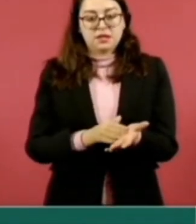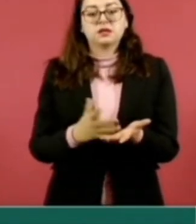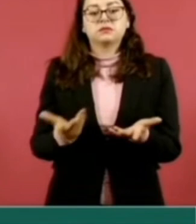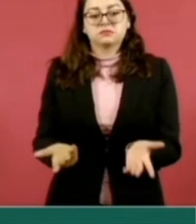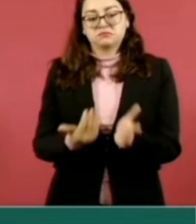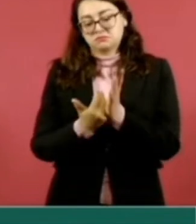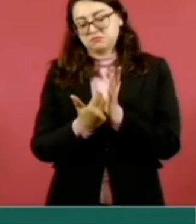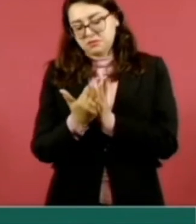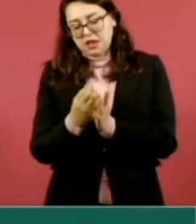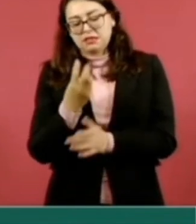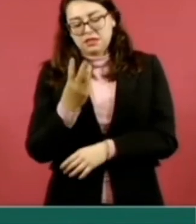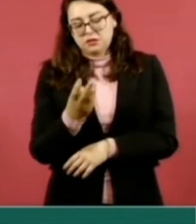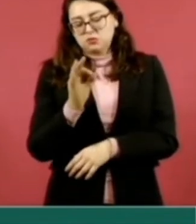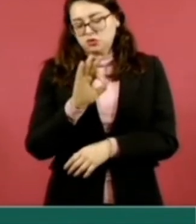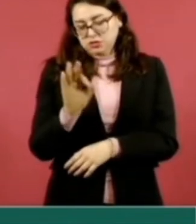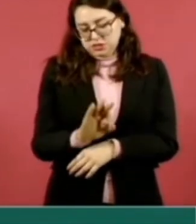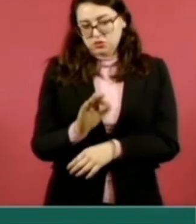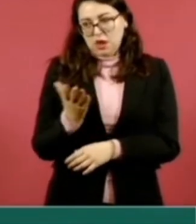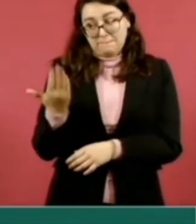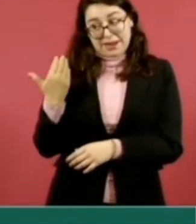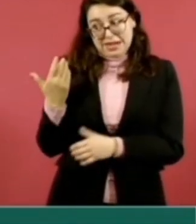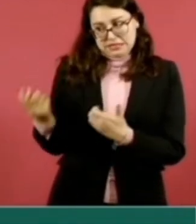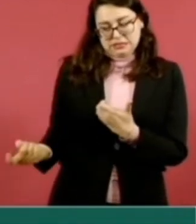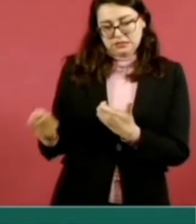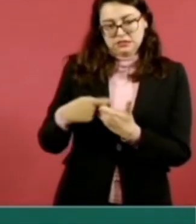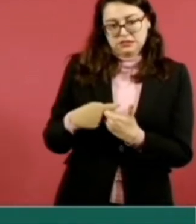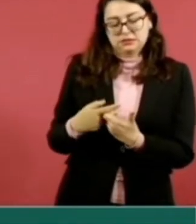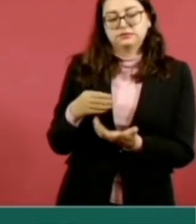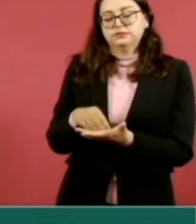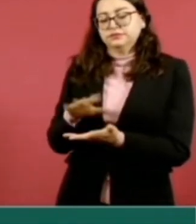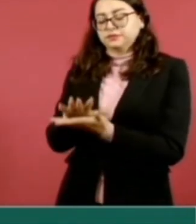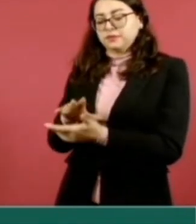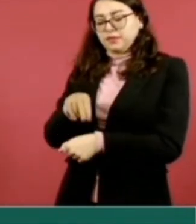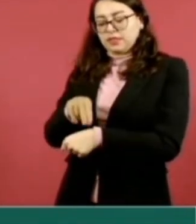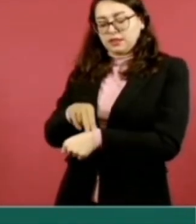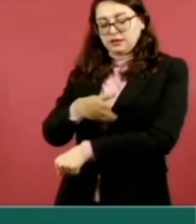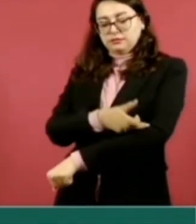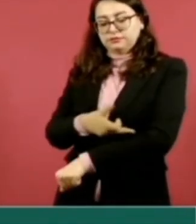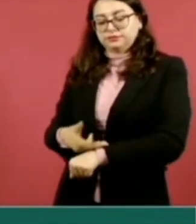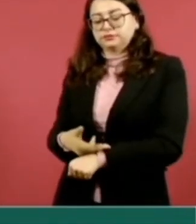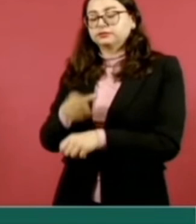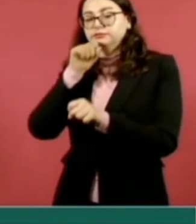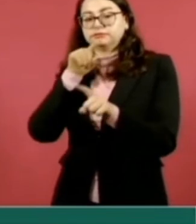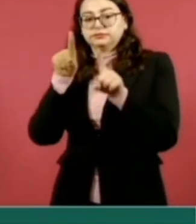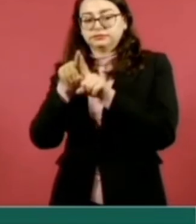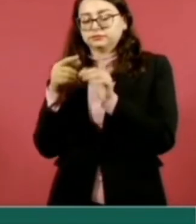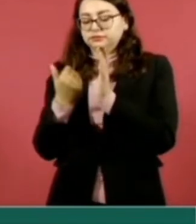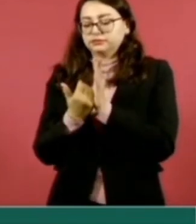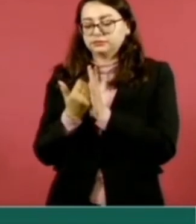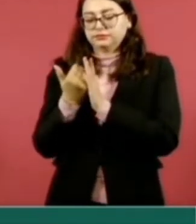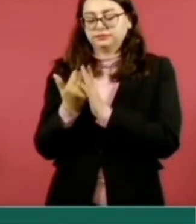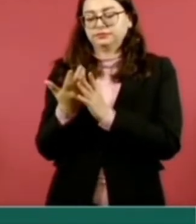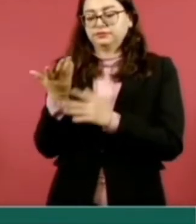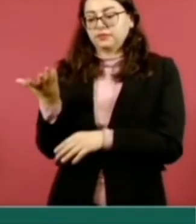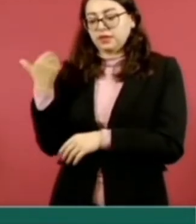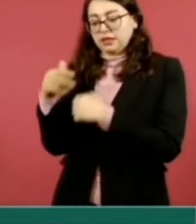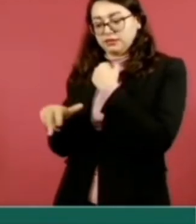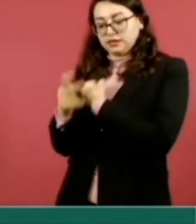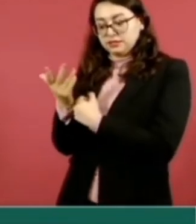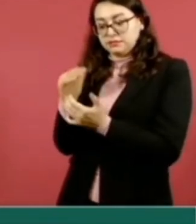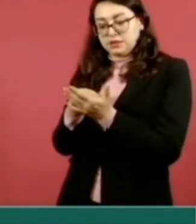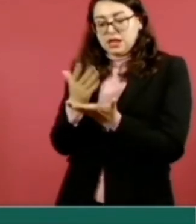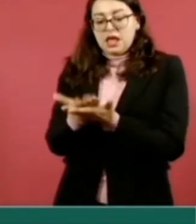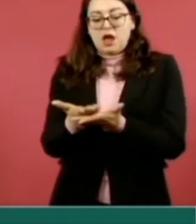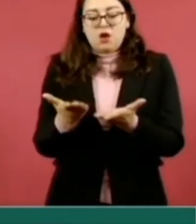apenas del 3 por ciento en Puebla. También las consultas de medicina familiar tuvieron un incremento similar del 3 por ciento, pasando de 13 mil a